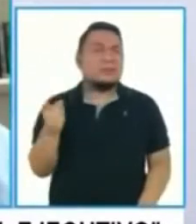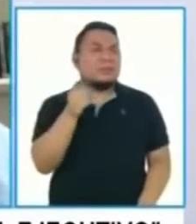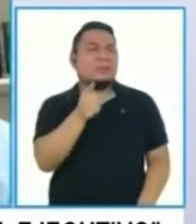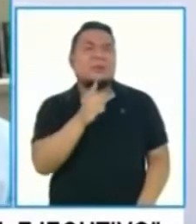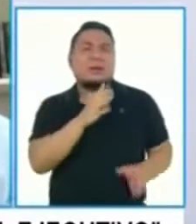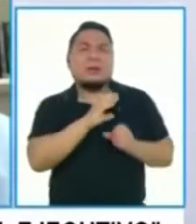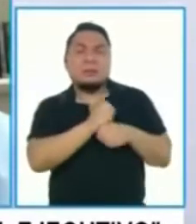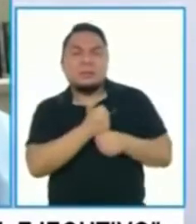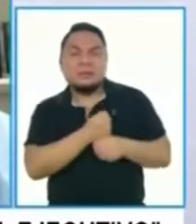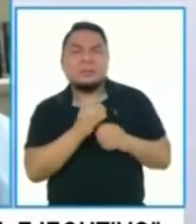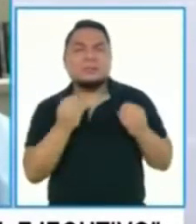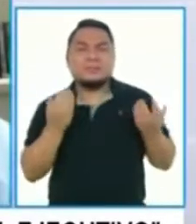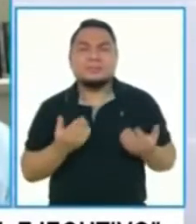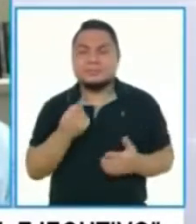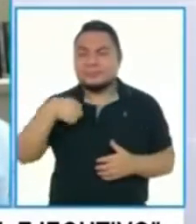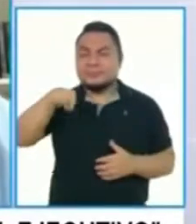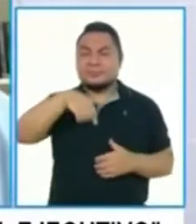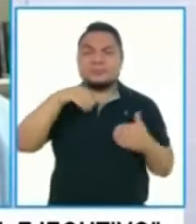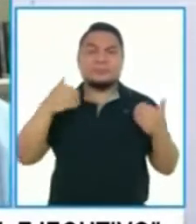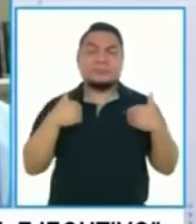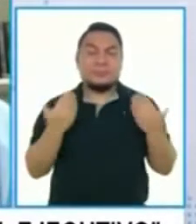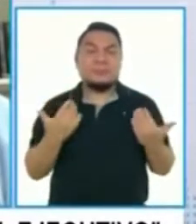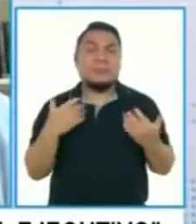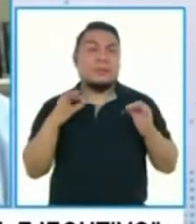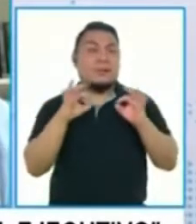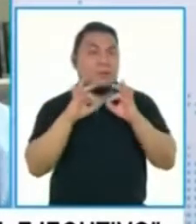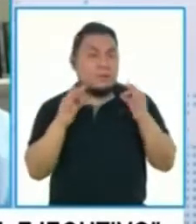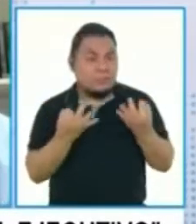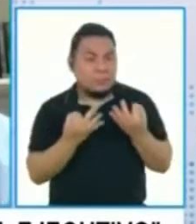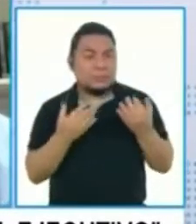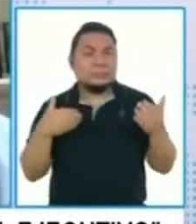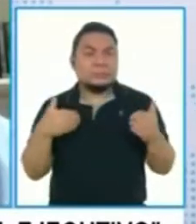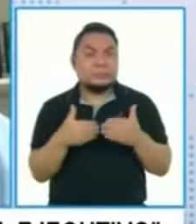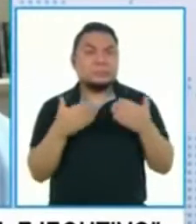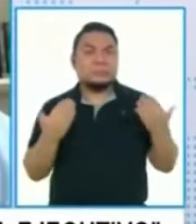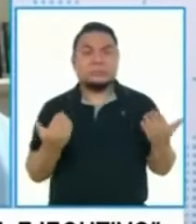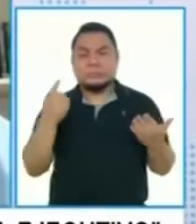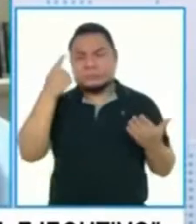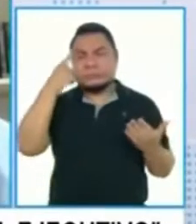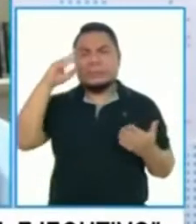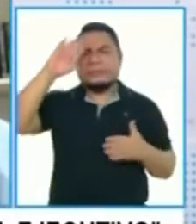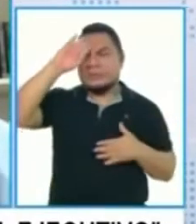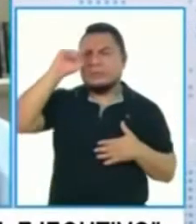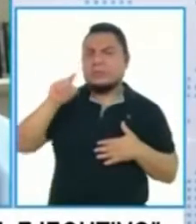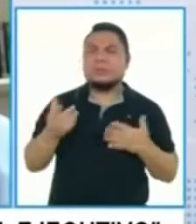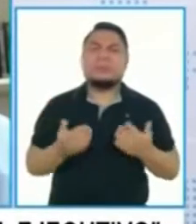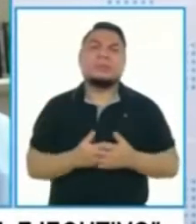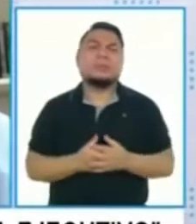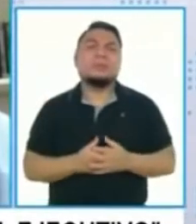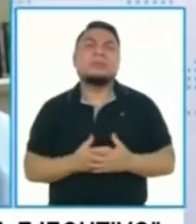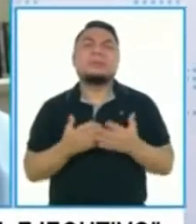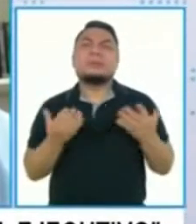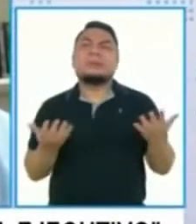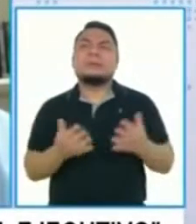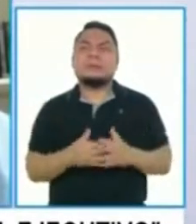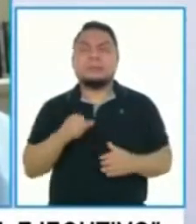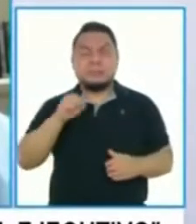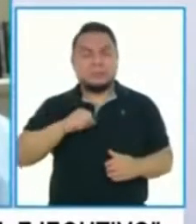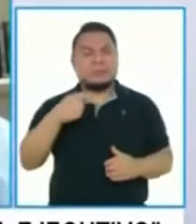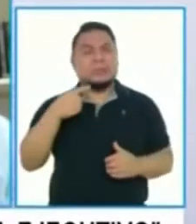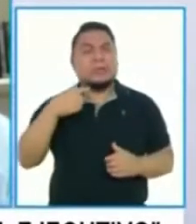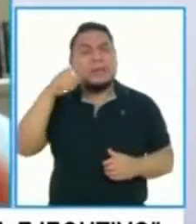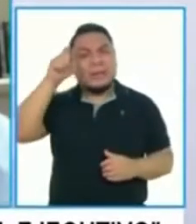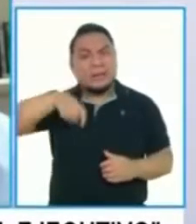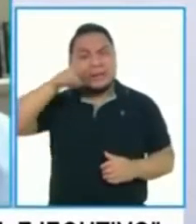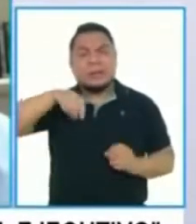angustia por un millón de nosotros que hemos tenido familiares, Luis Arcano, que ha estado por la enfermedad, y merecemos que